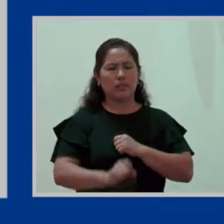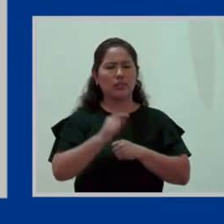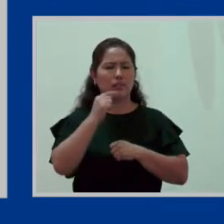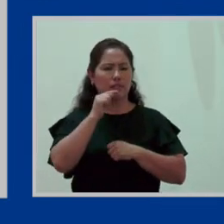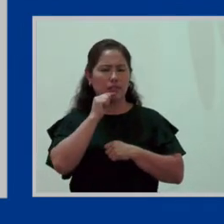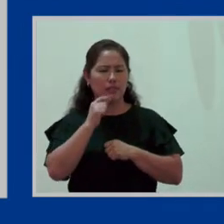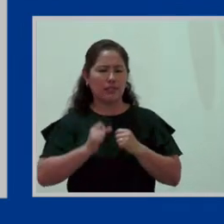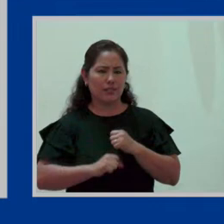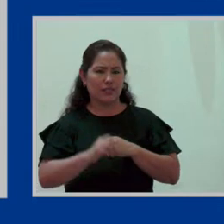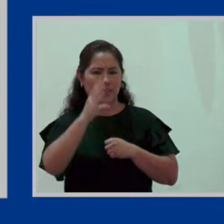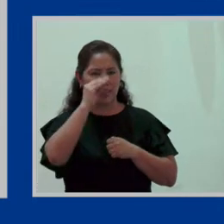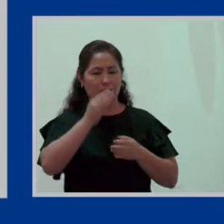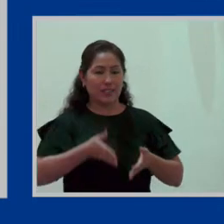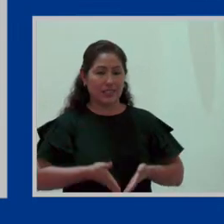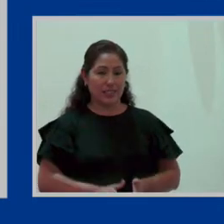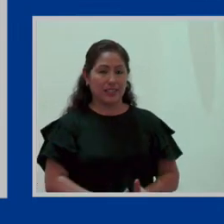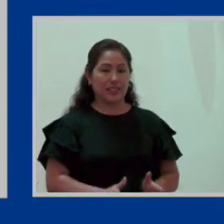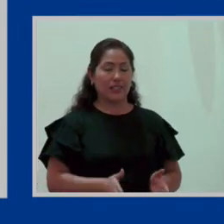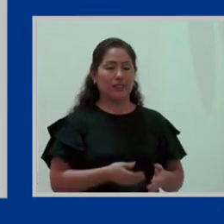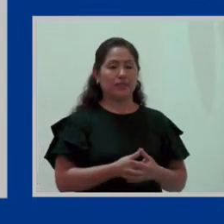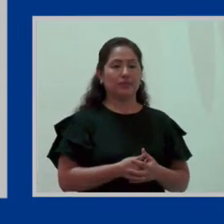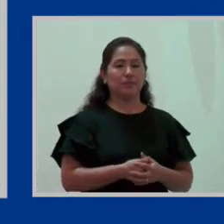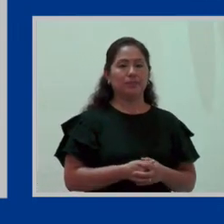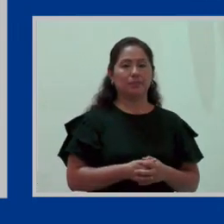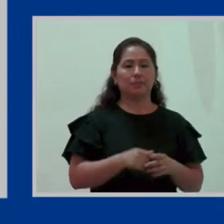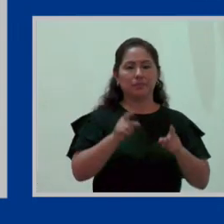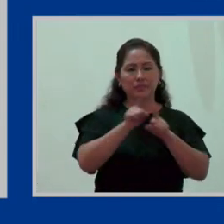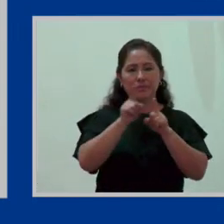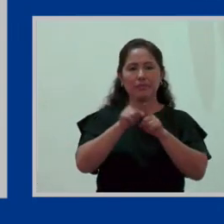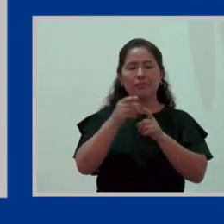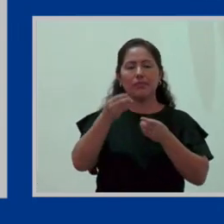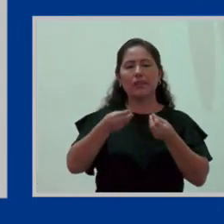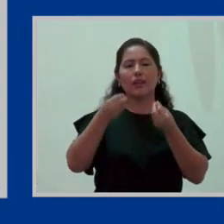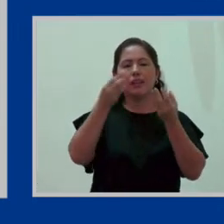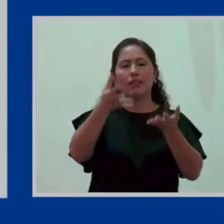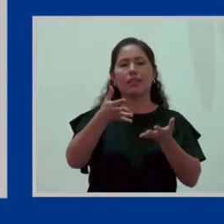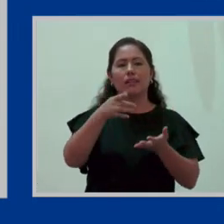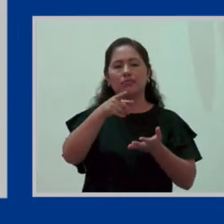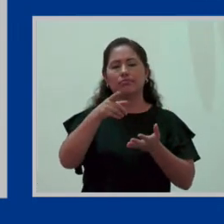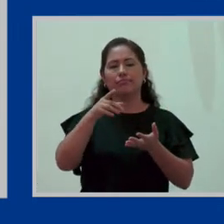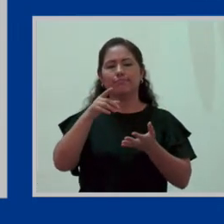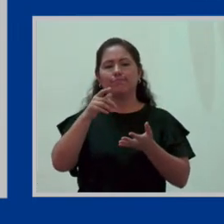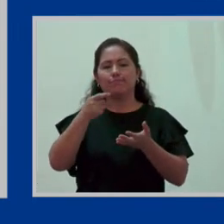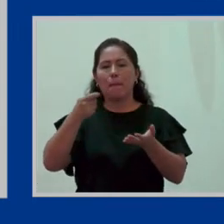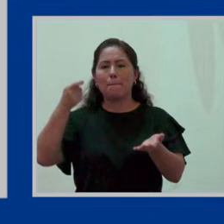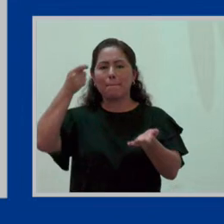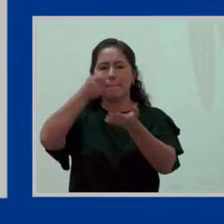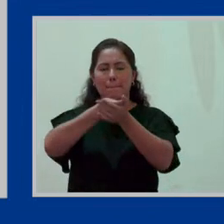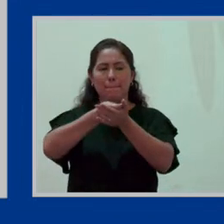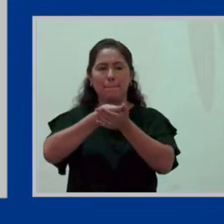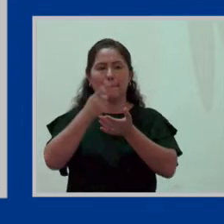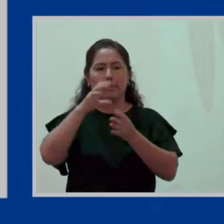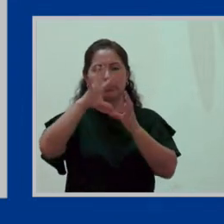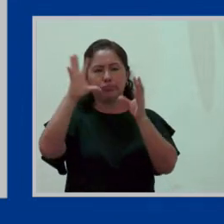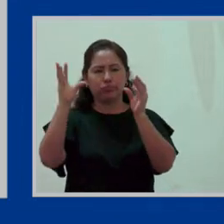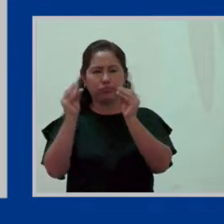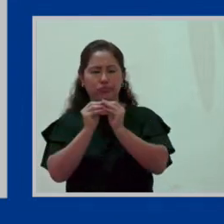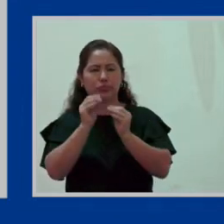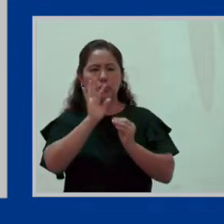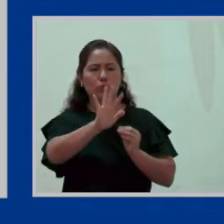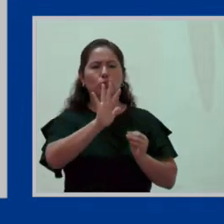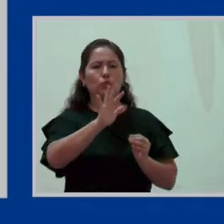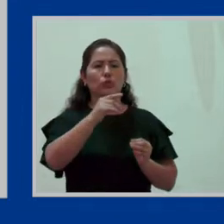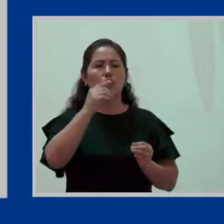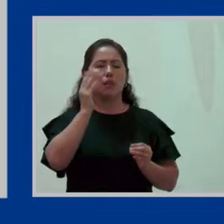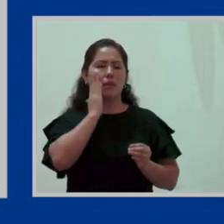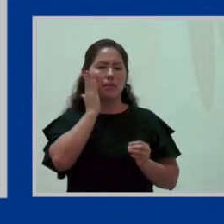nacido. También se tiene el subsidio por maternidad y lactancia, un pago único al que tienen derechos, las